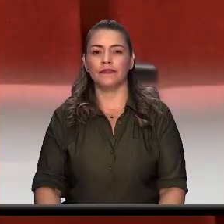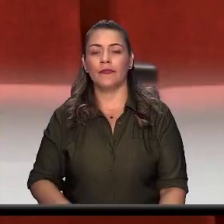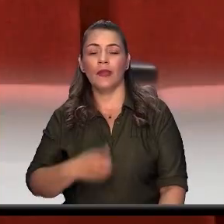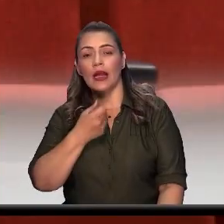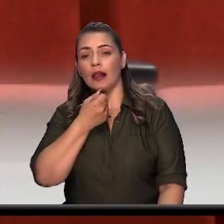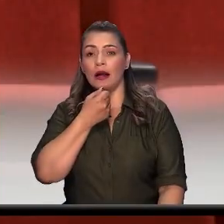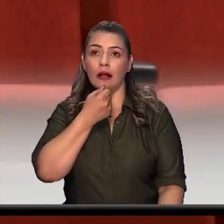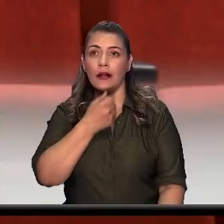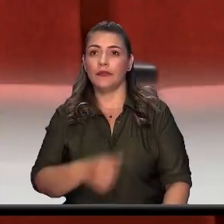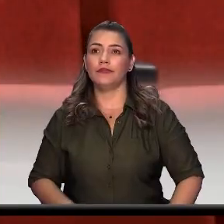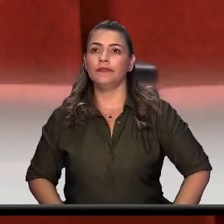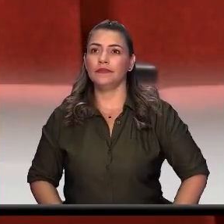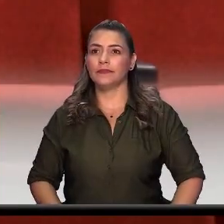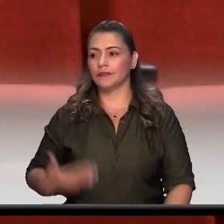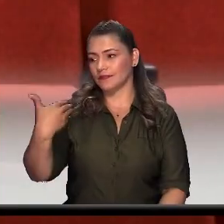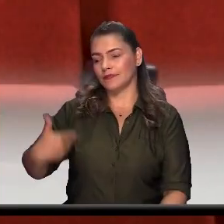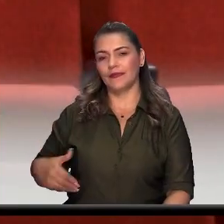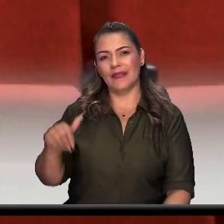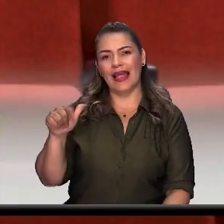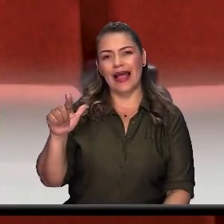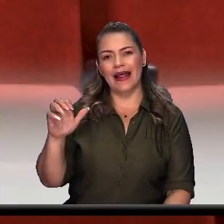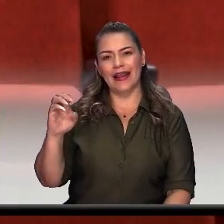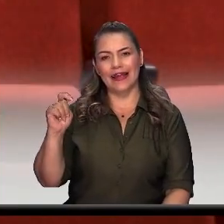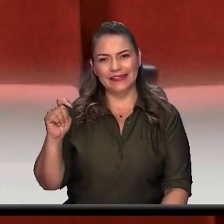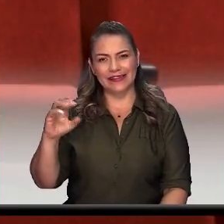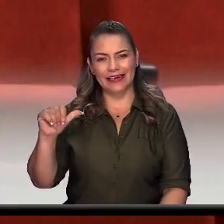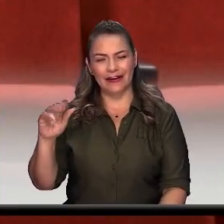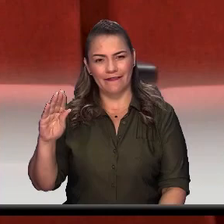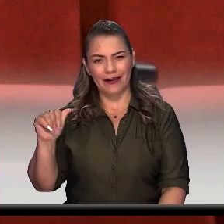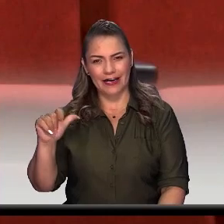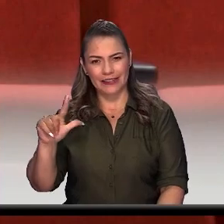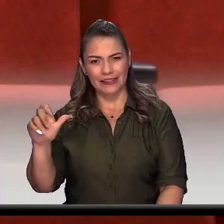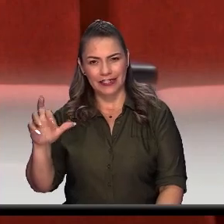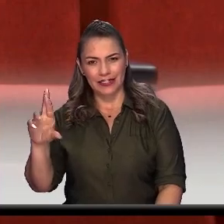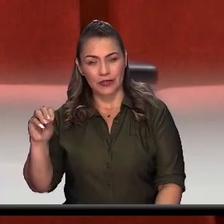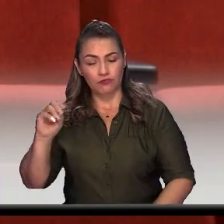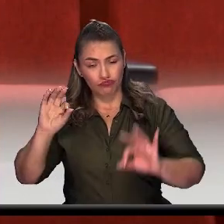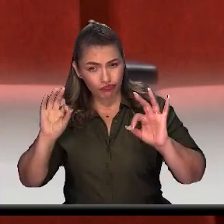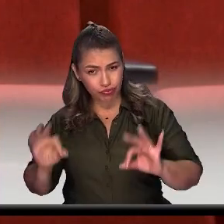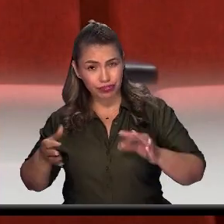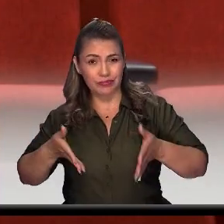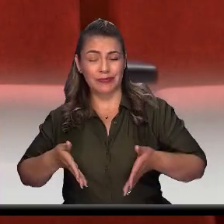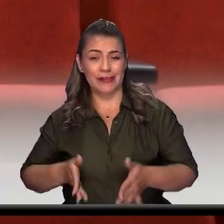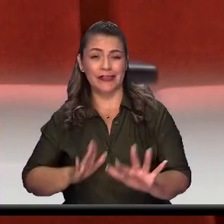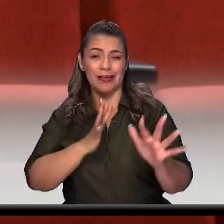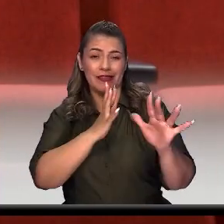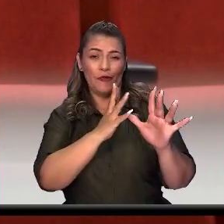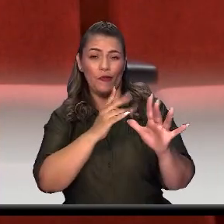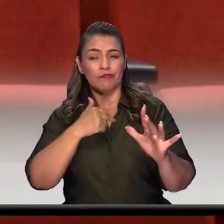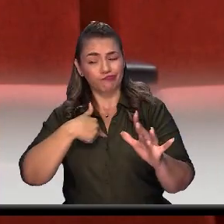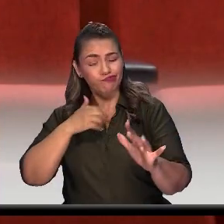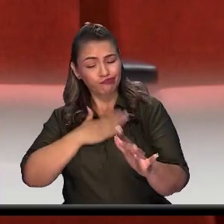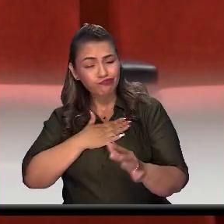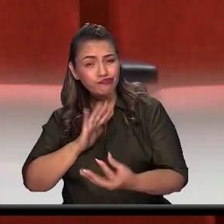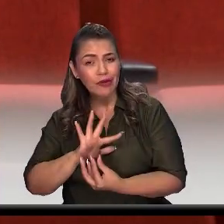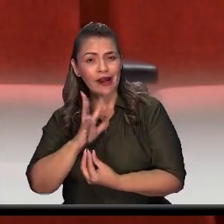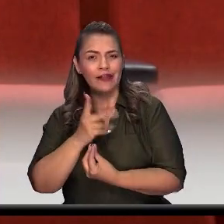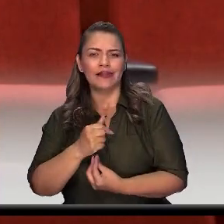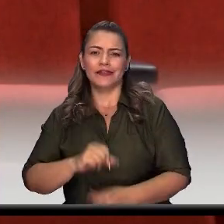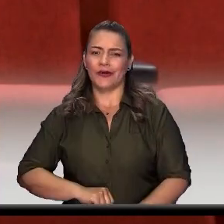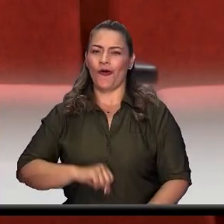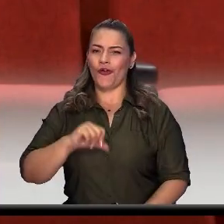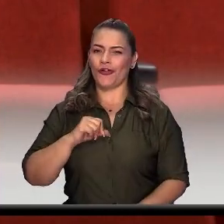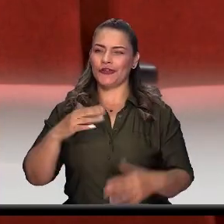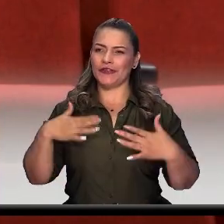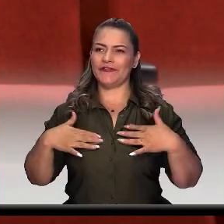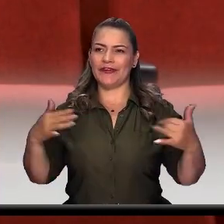Soy Alex Caballero, artista de la ciudad de Itagüí, y hoy me siento muy orgulloso de poder estar en este espacio para contarles un poco